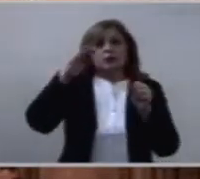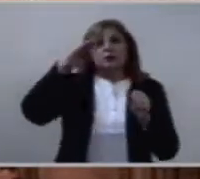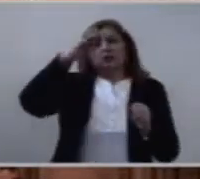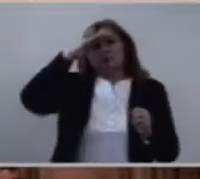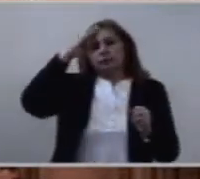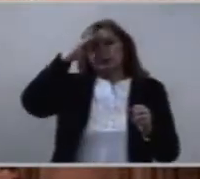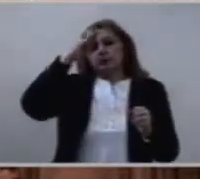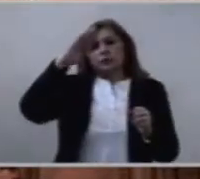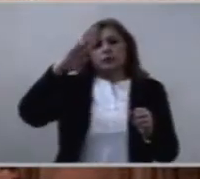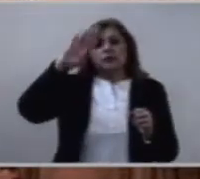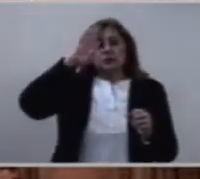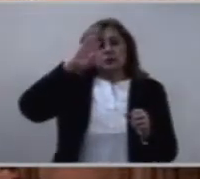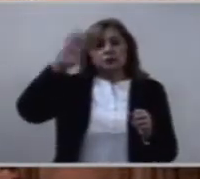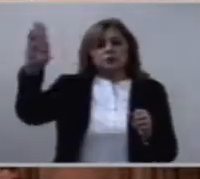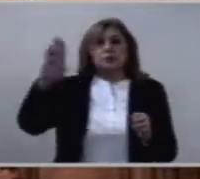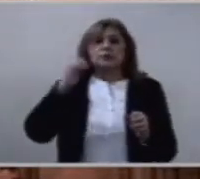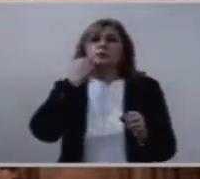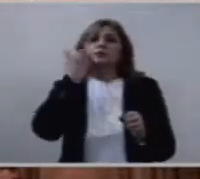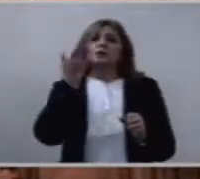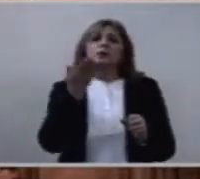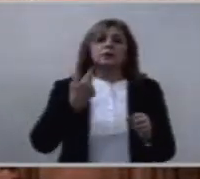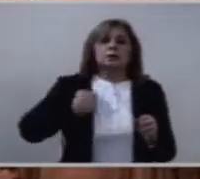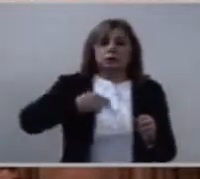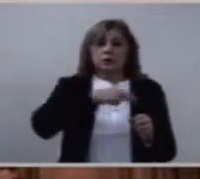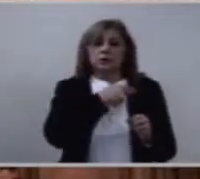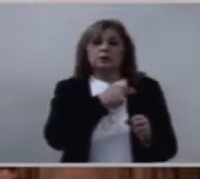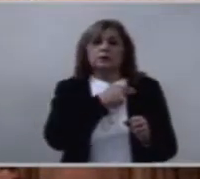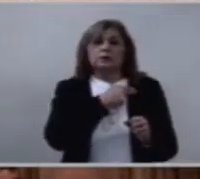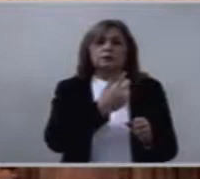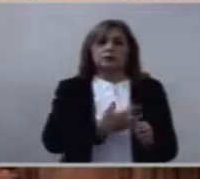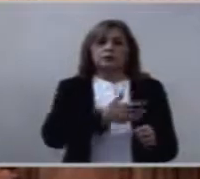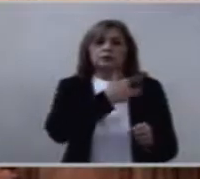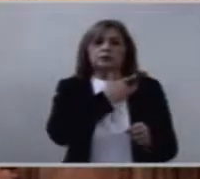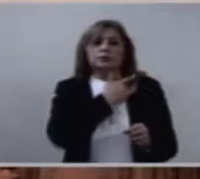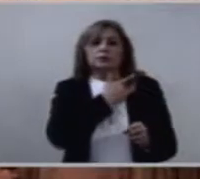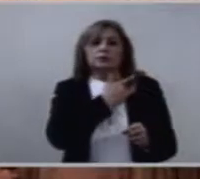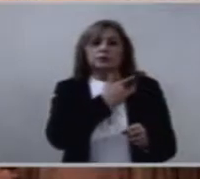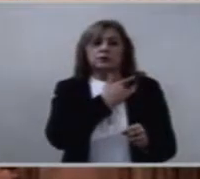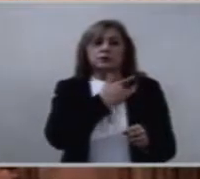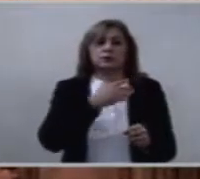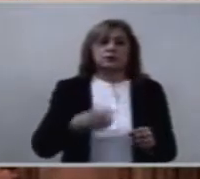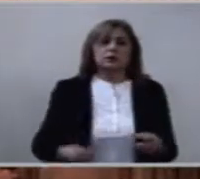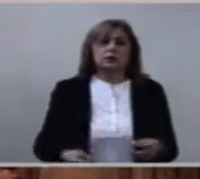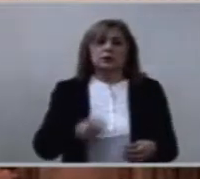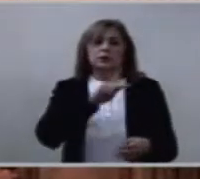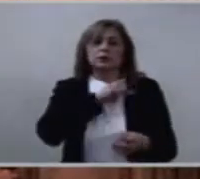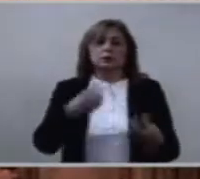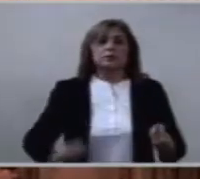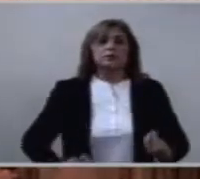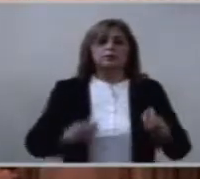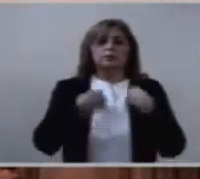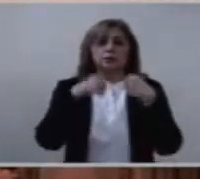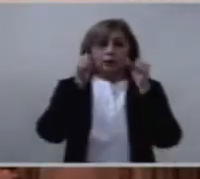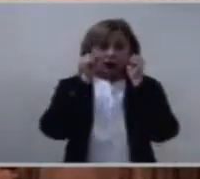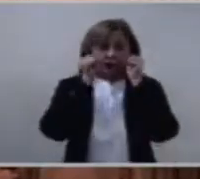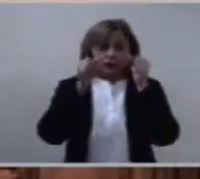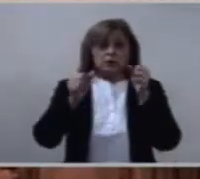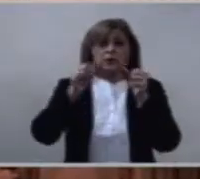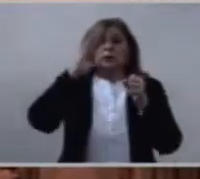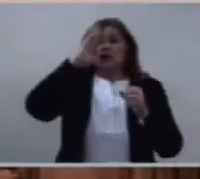o tu sentimiento de fastidio y de coraje, escúchalo a Él.